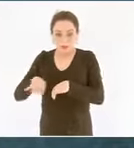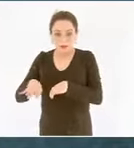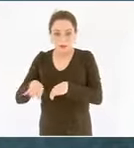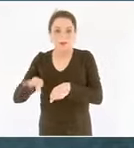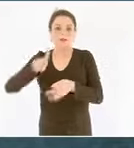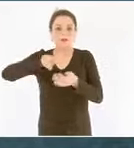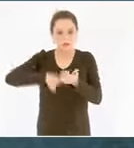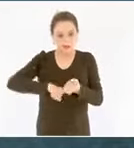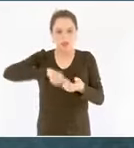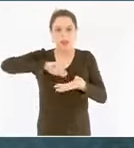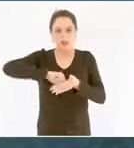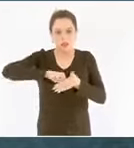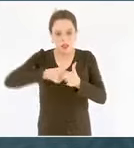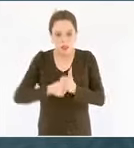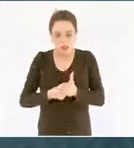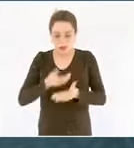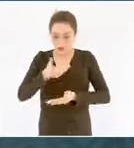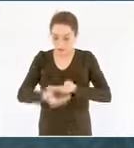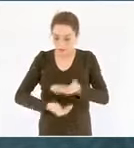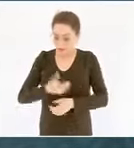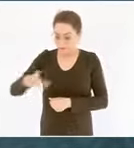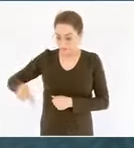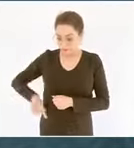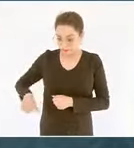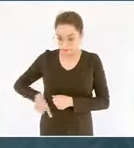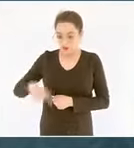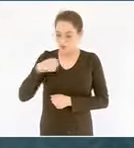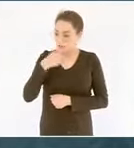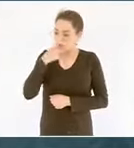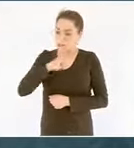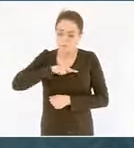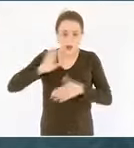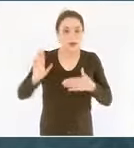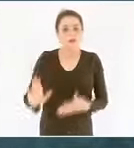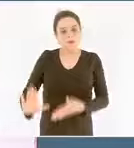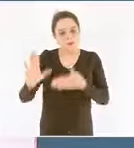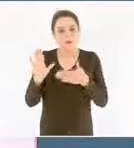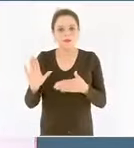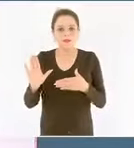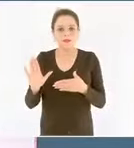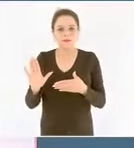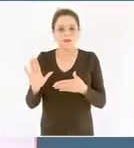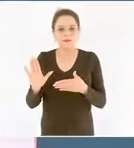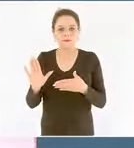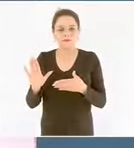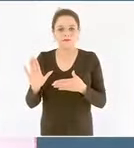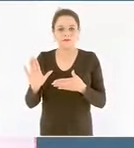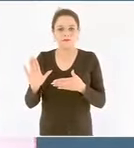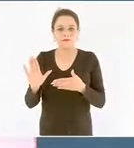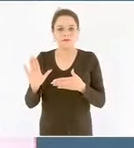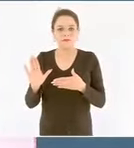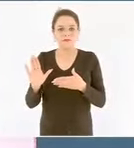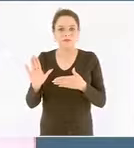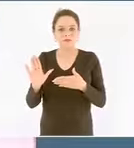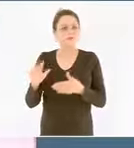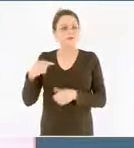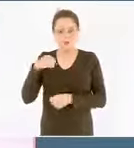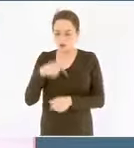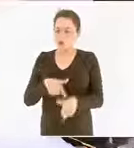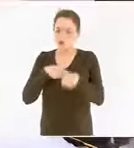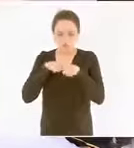y servidores públicos de Pemex reitero el compromiso con los trabajadores